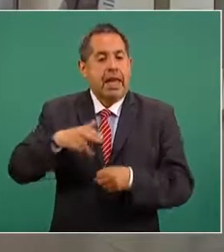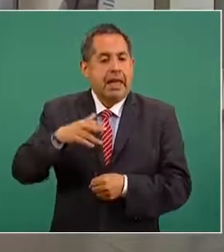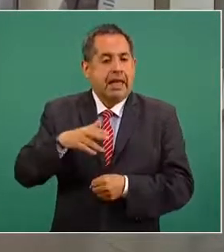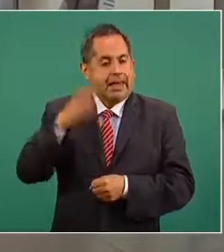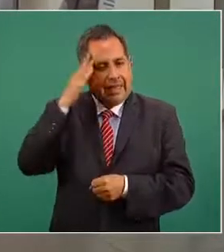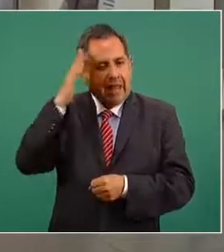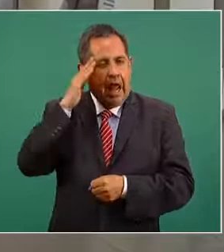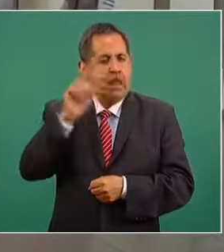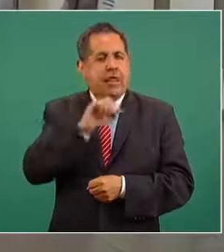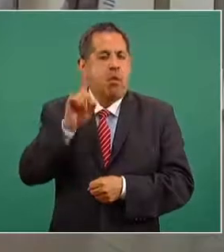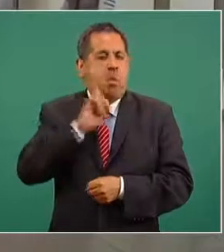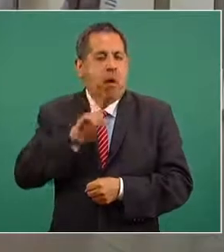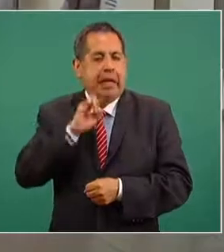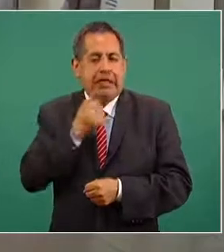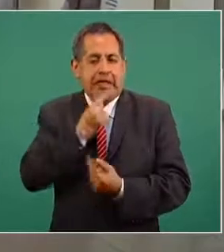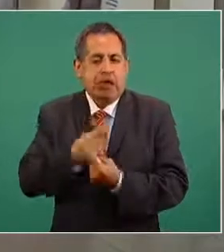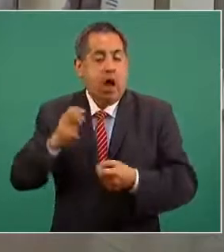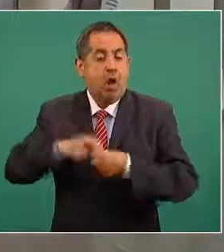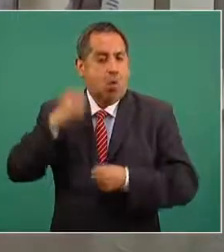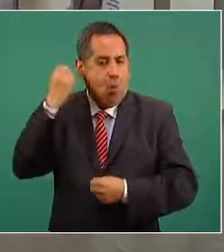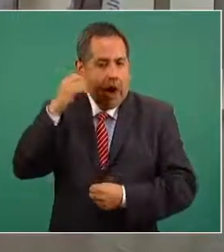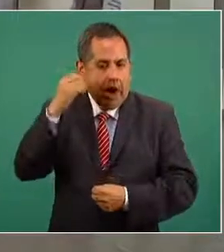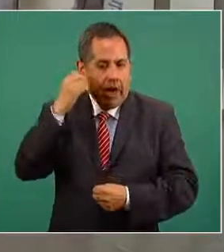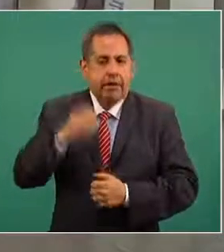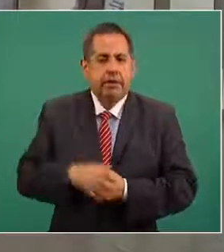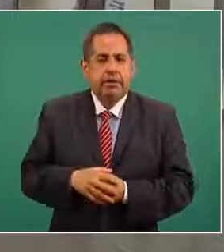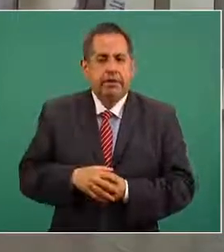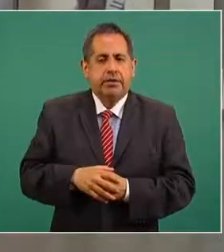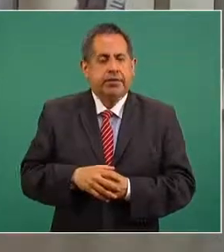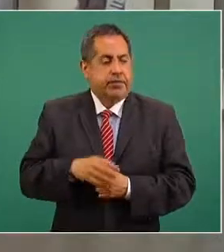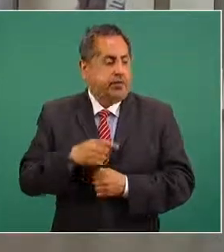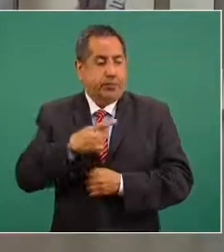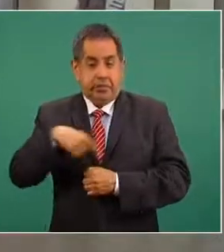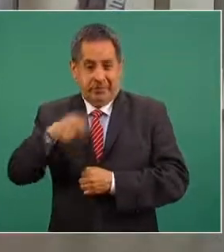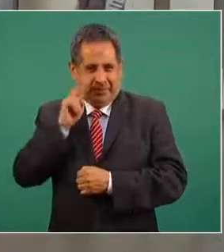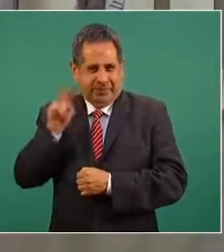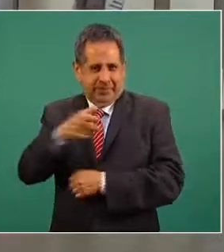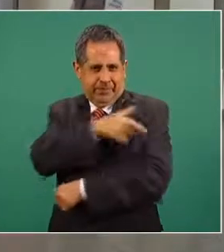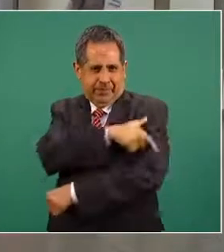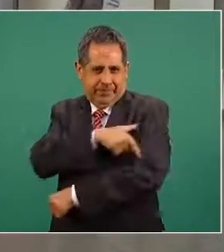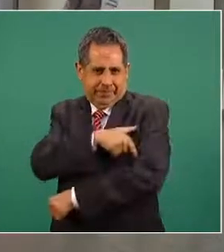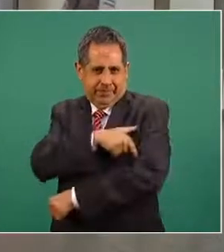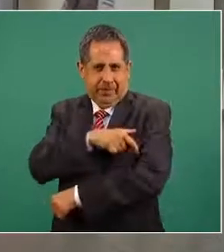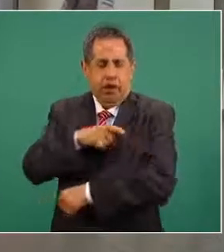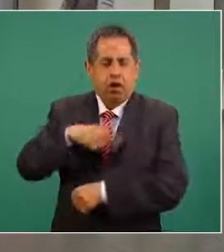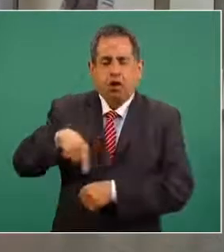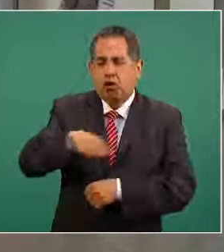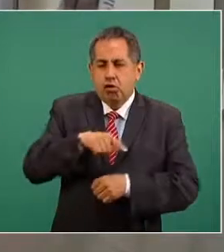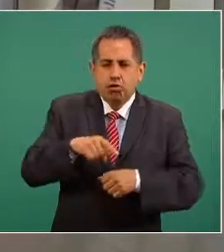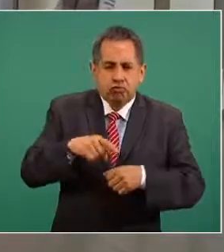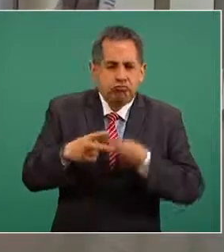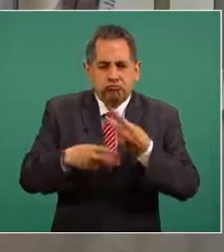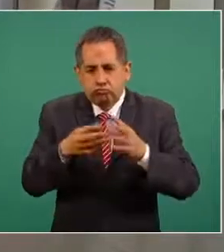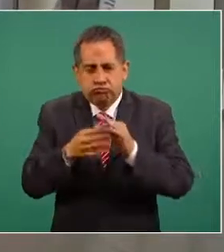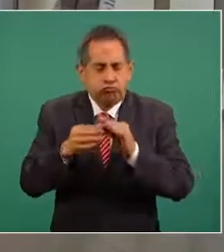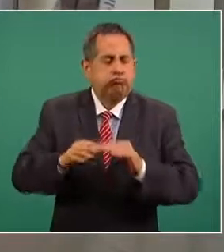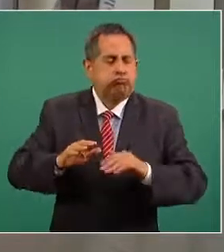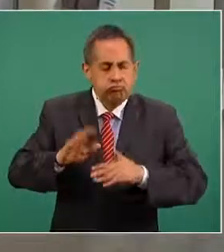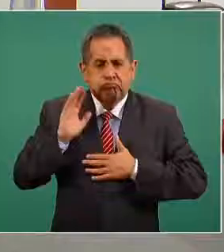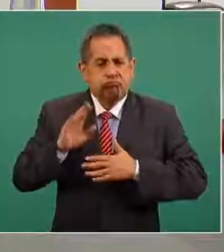y el niño oaxaqueño con parte de los servidores de la nación del estado de Oaxaca está el compromiso